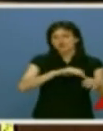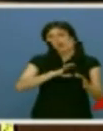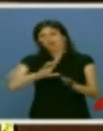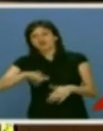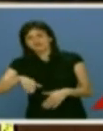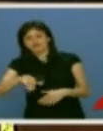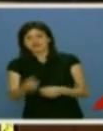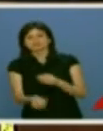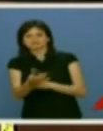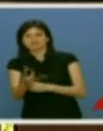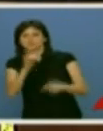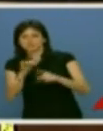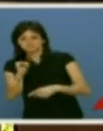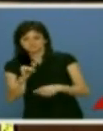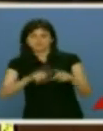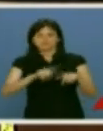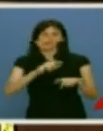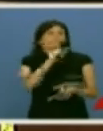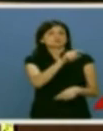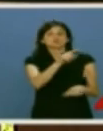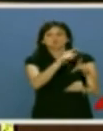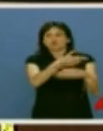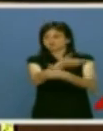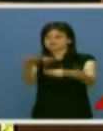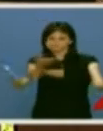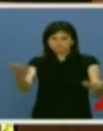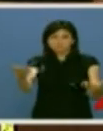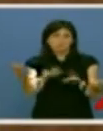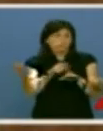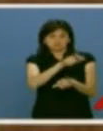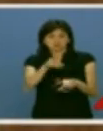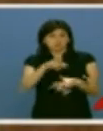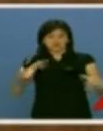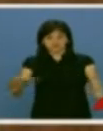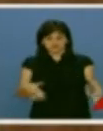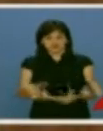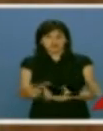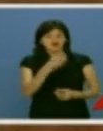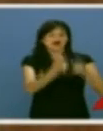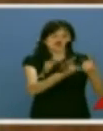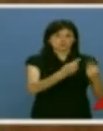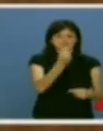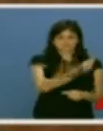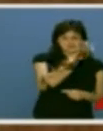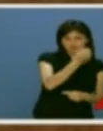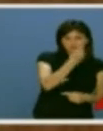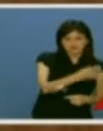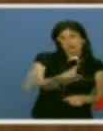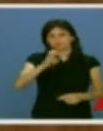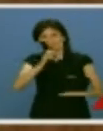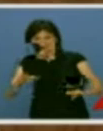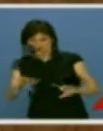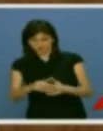anuncios vacíos. Mire, señor Herrera, ustedes son como cualquiera de nosotros, como cualquier mortal. Hay cosas que hacen mejor y cosas que hacen peor.